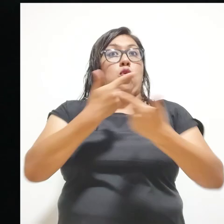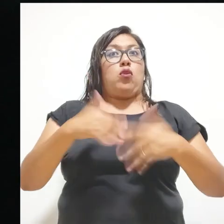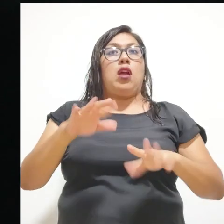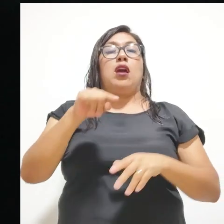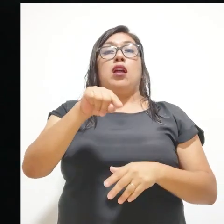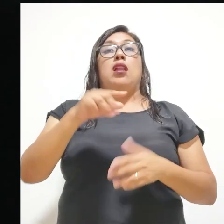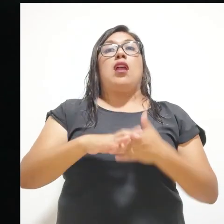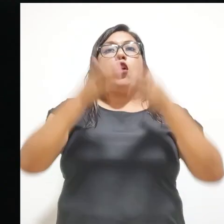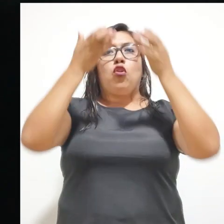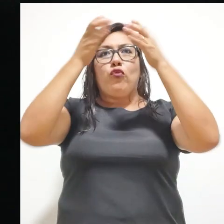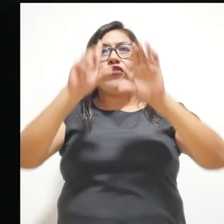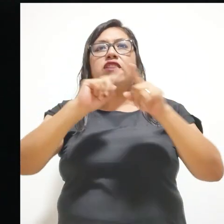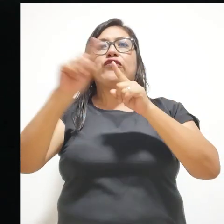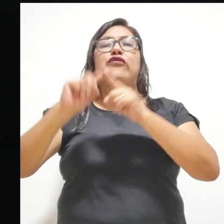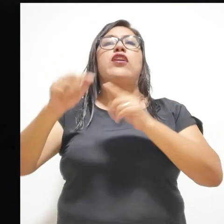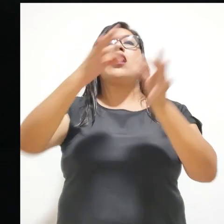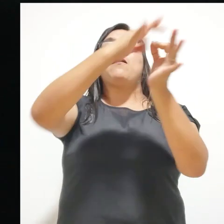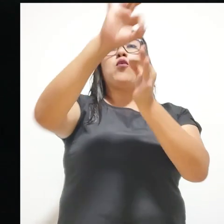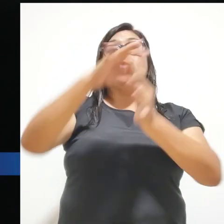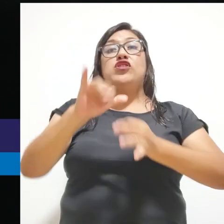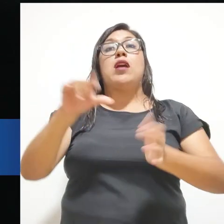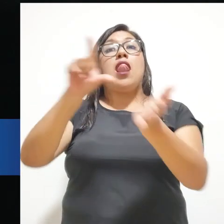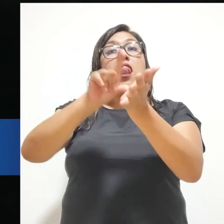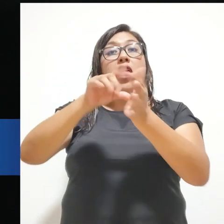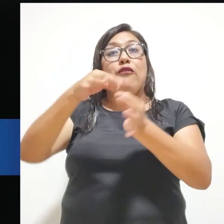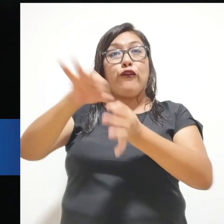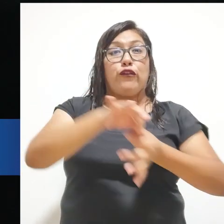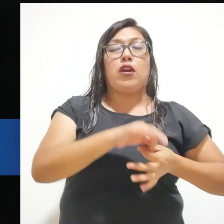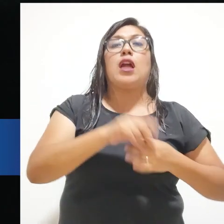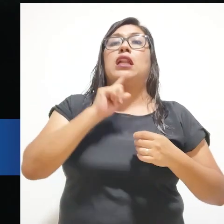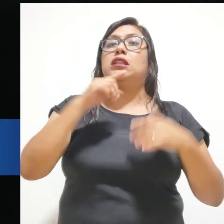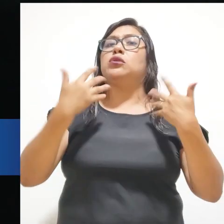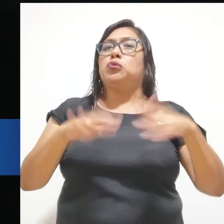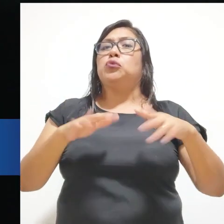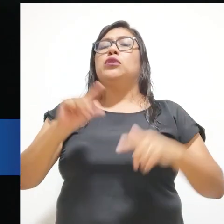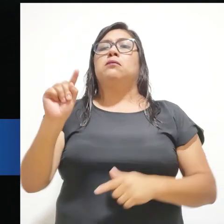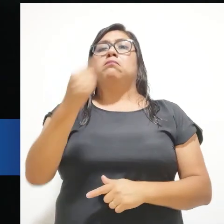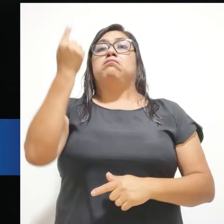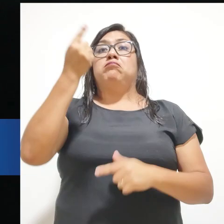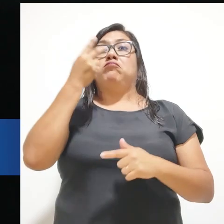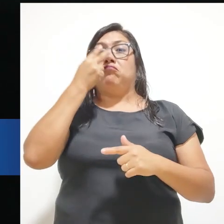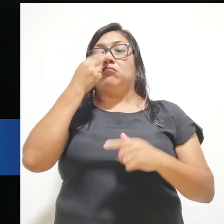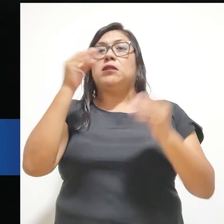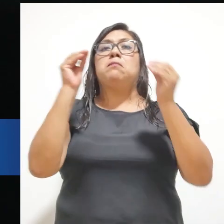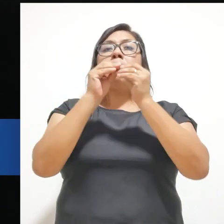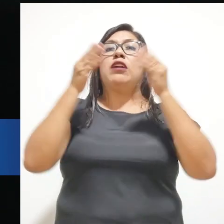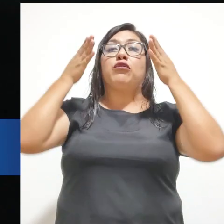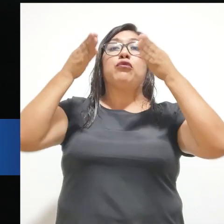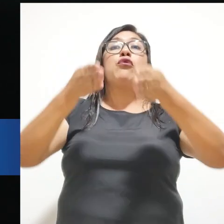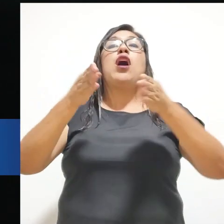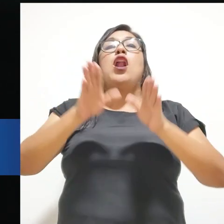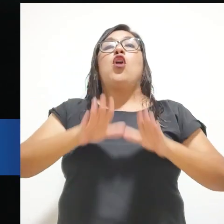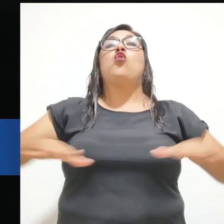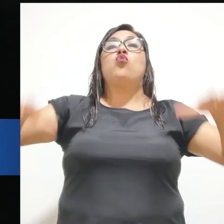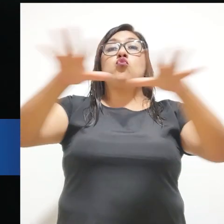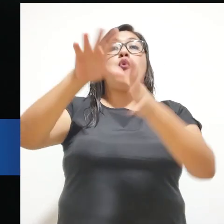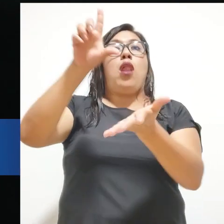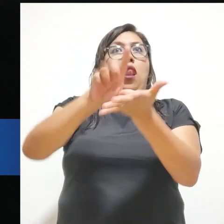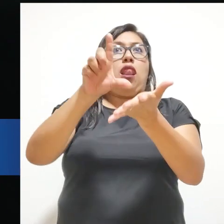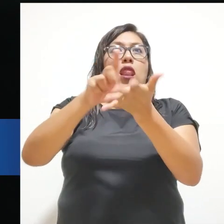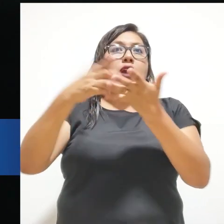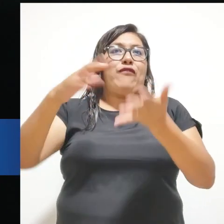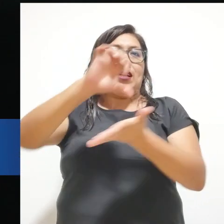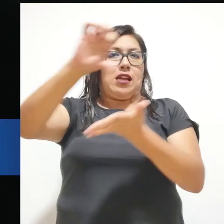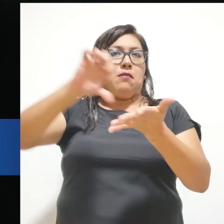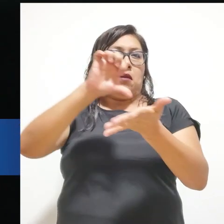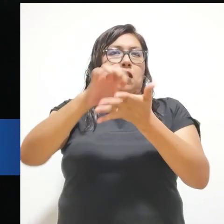la conducción de los municipios y los gobiernos regionales. Creo que ese debe ser una de las altas prioridades en las zonas urbanas, tomando las grandes ciudades